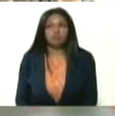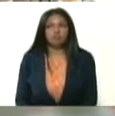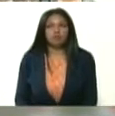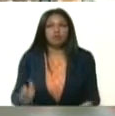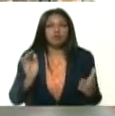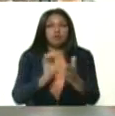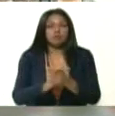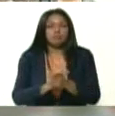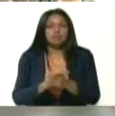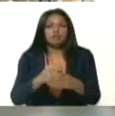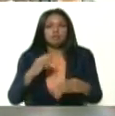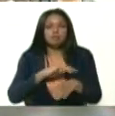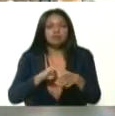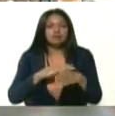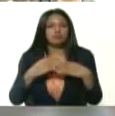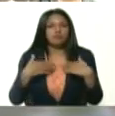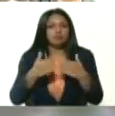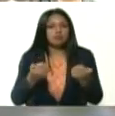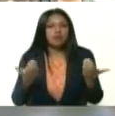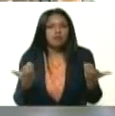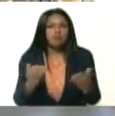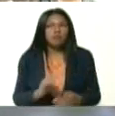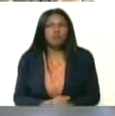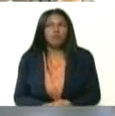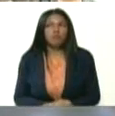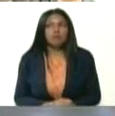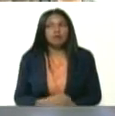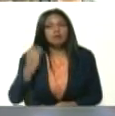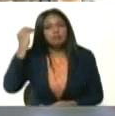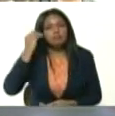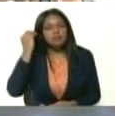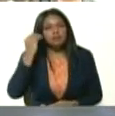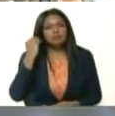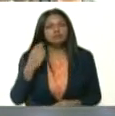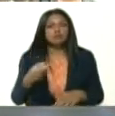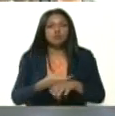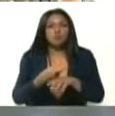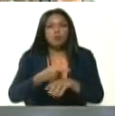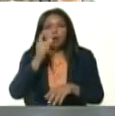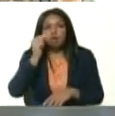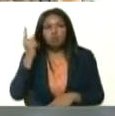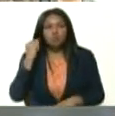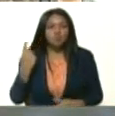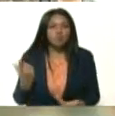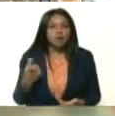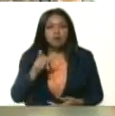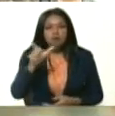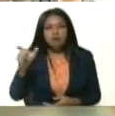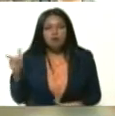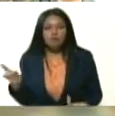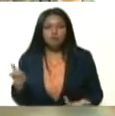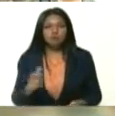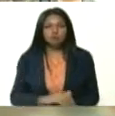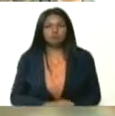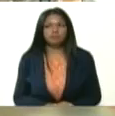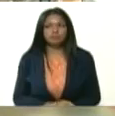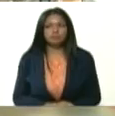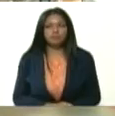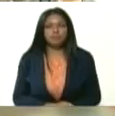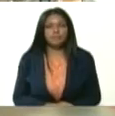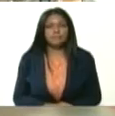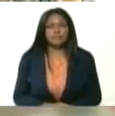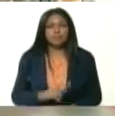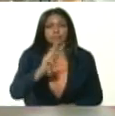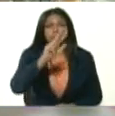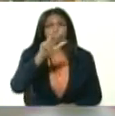compañero, ministro del Poder Popular para la Salud, la lógica. Gobernadores y gobernadoras de los 23